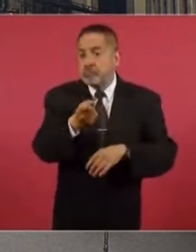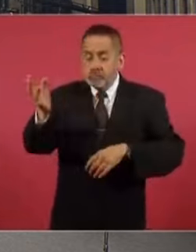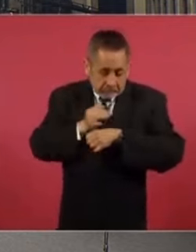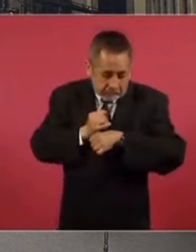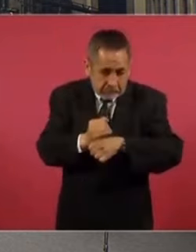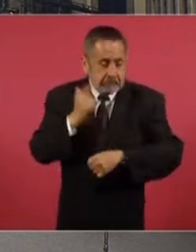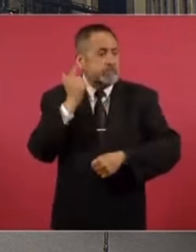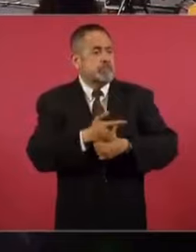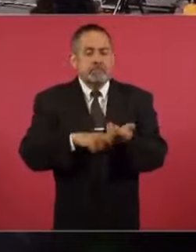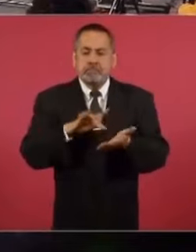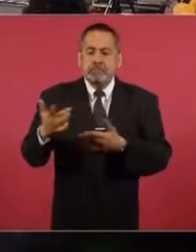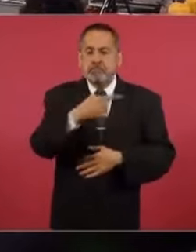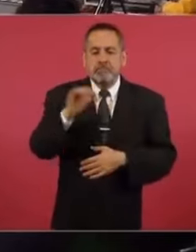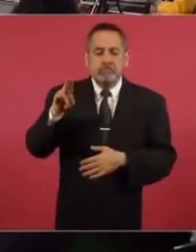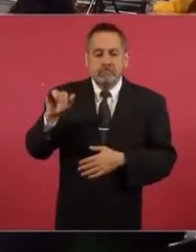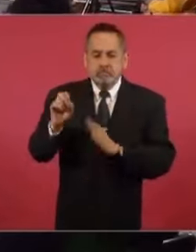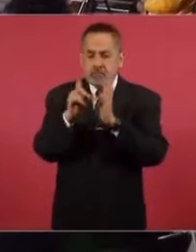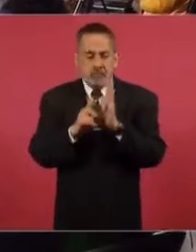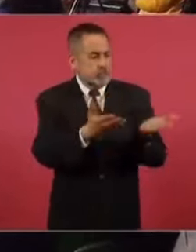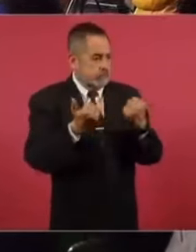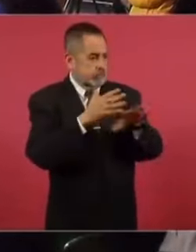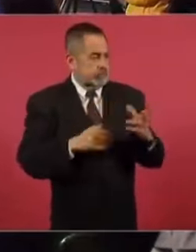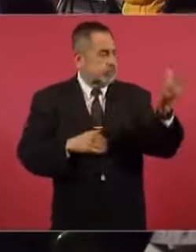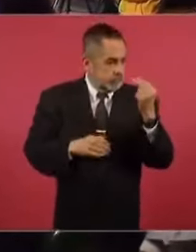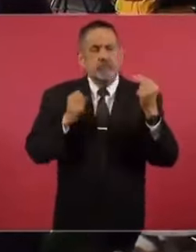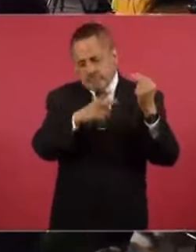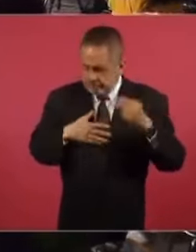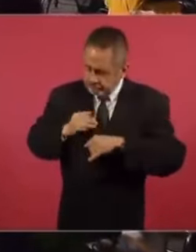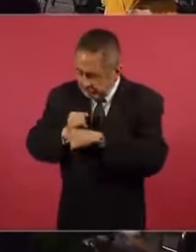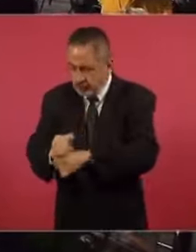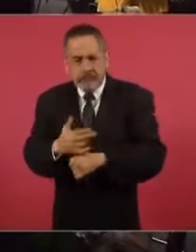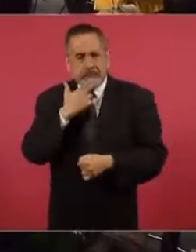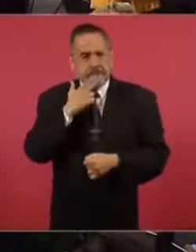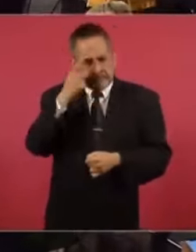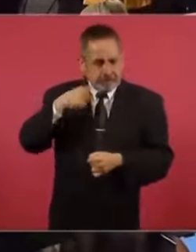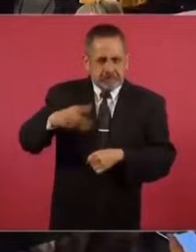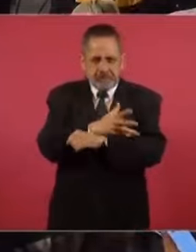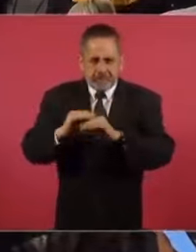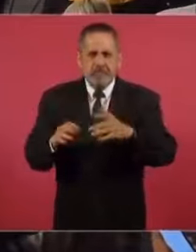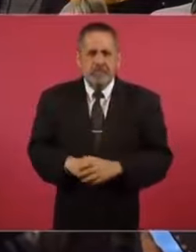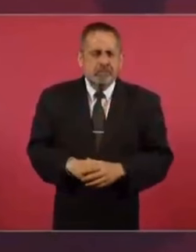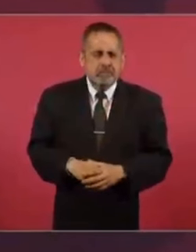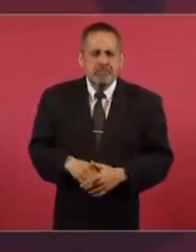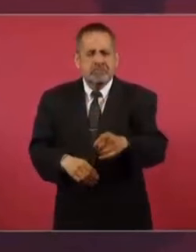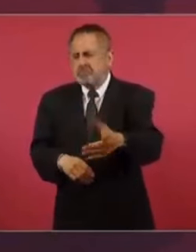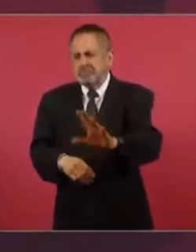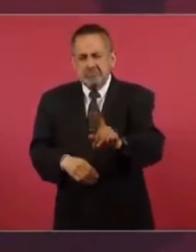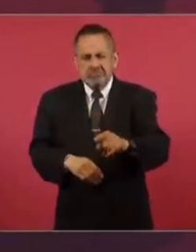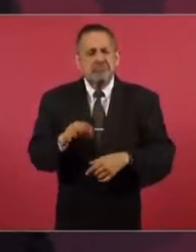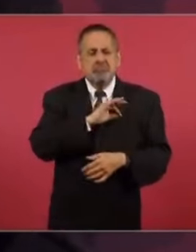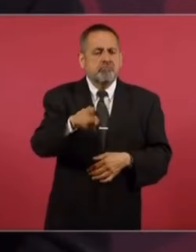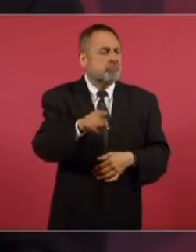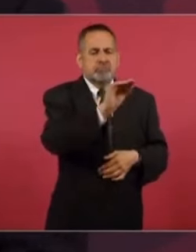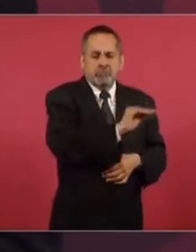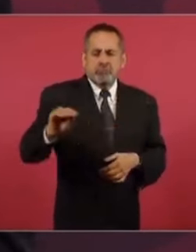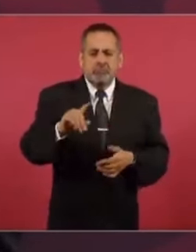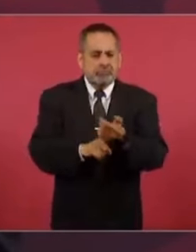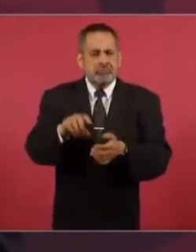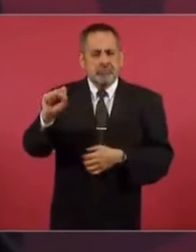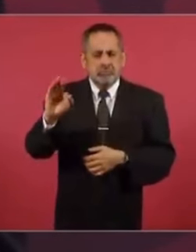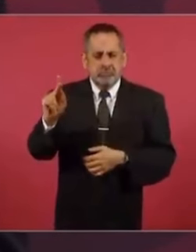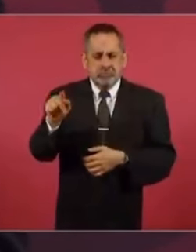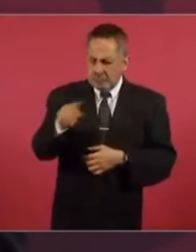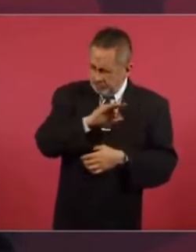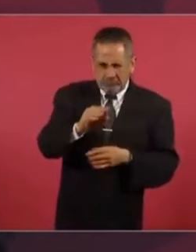en todos sentidos se han obtenido gracias a las solicitudes de información. Incluso cuando son negadas, pues aportan mucho en torno a que se le van a estar protegiendo. Pero lo puede hacer la Secretaría de la Función Pública.